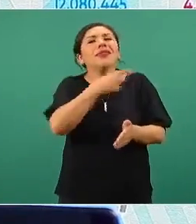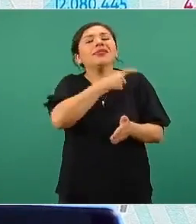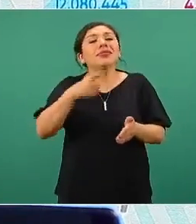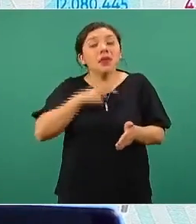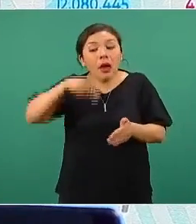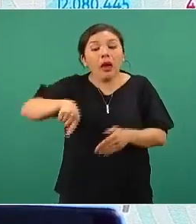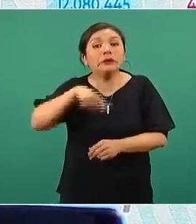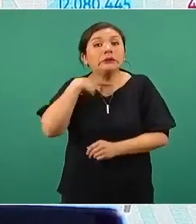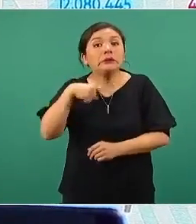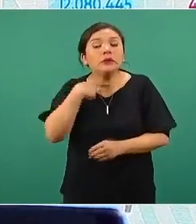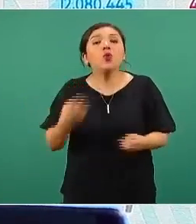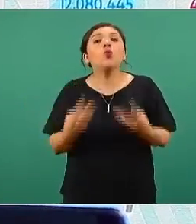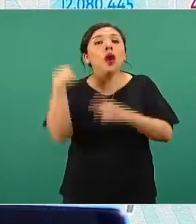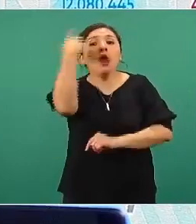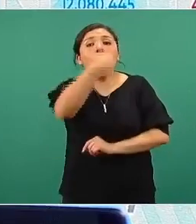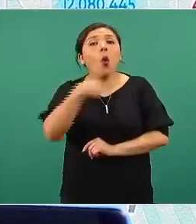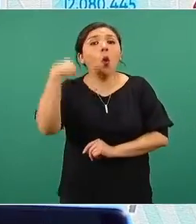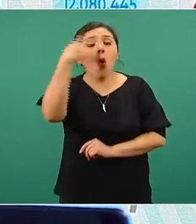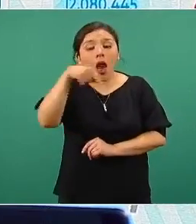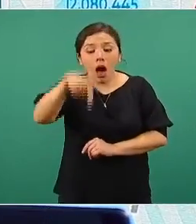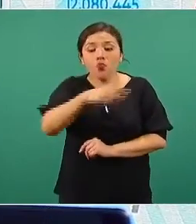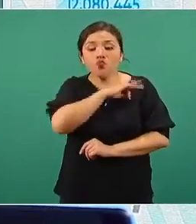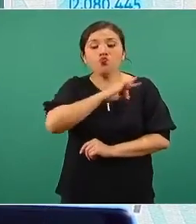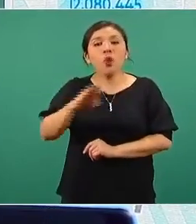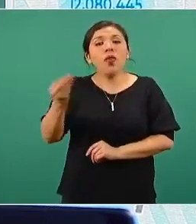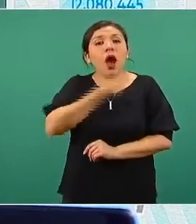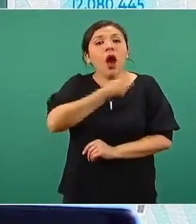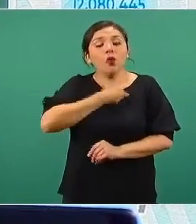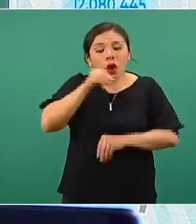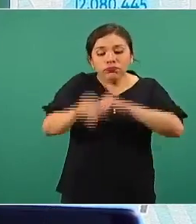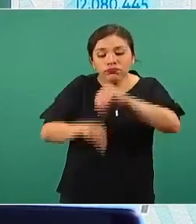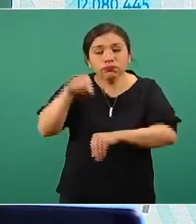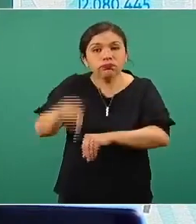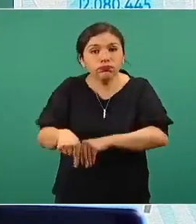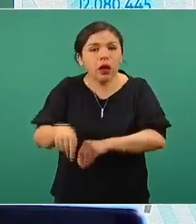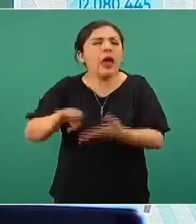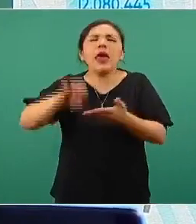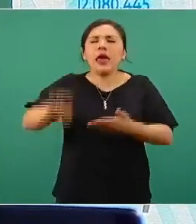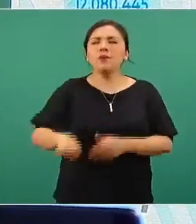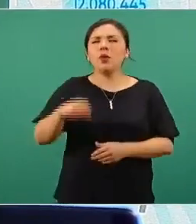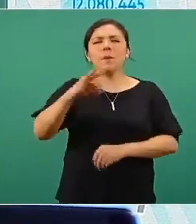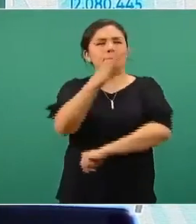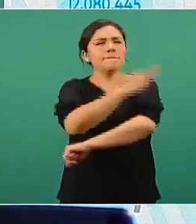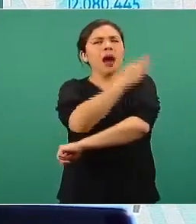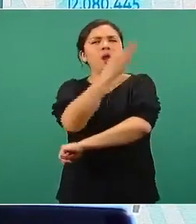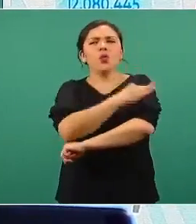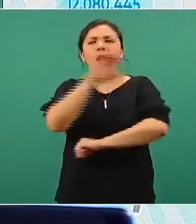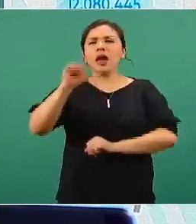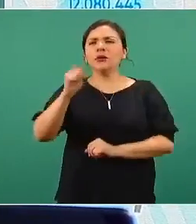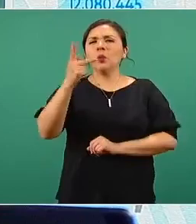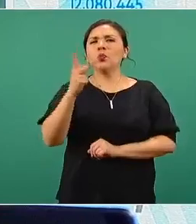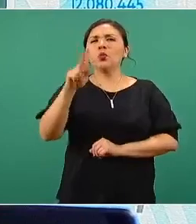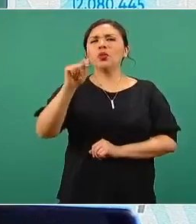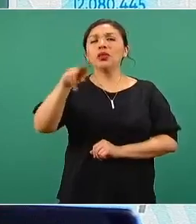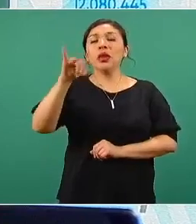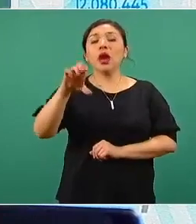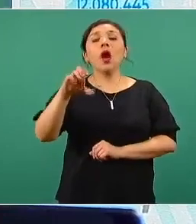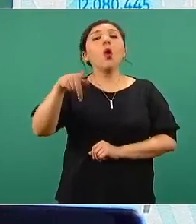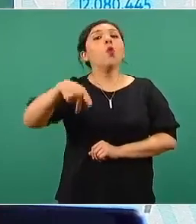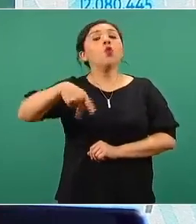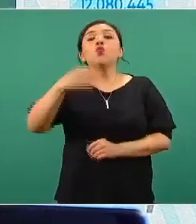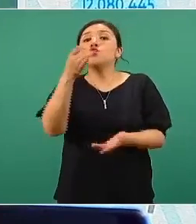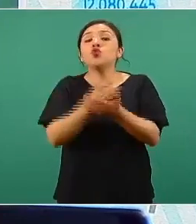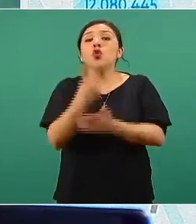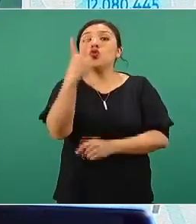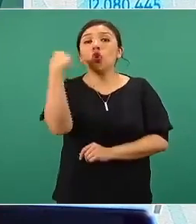muy limitado de horas el producto en esa condición. Por ejemplo, la vacuna Sputnik sólo tenemos dos horas para que